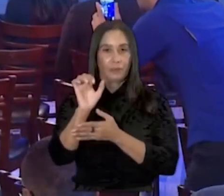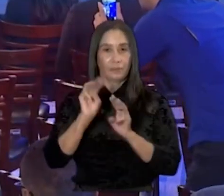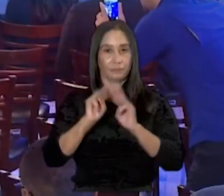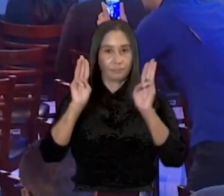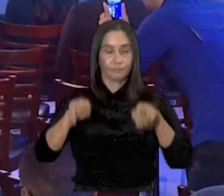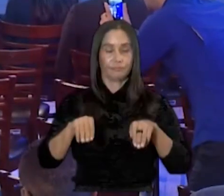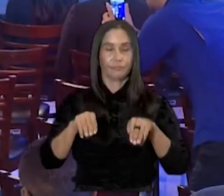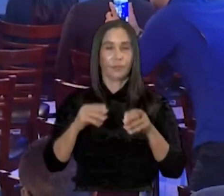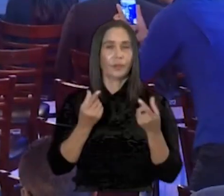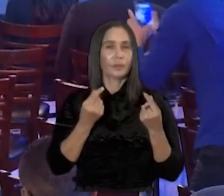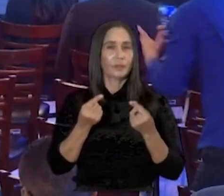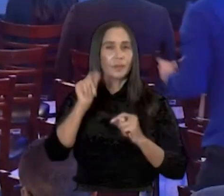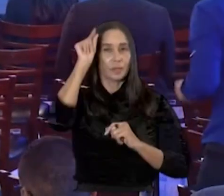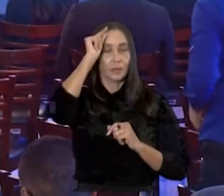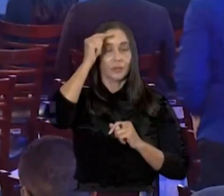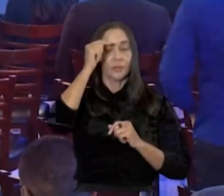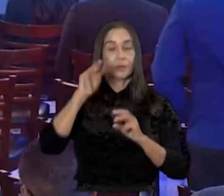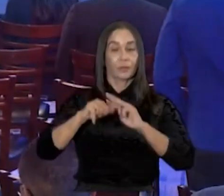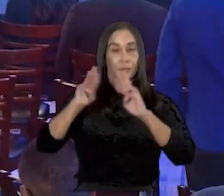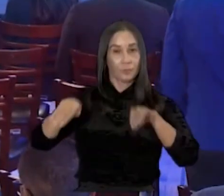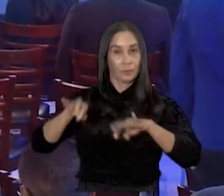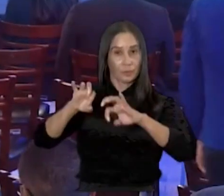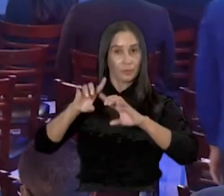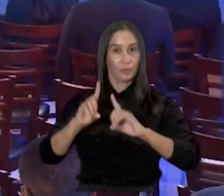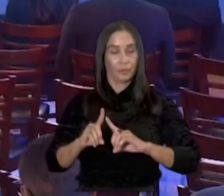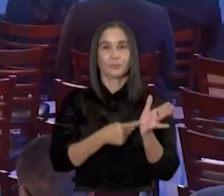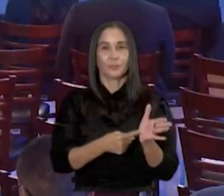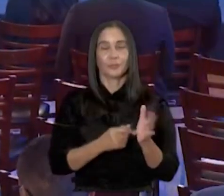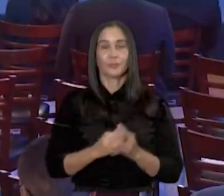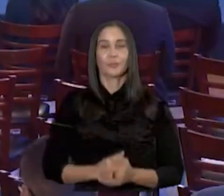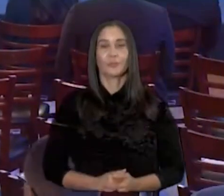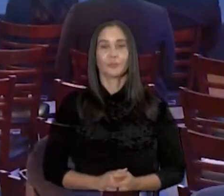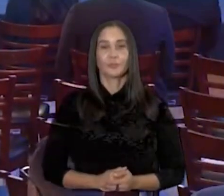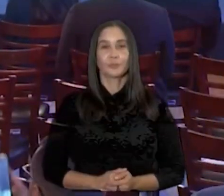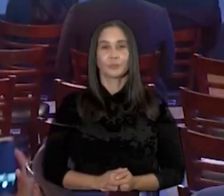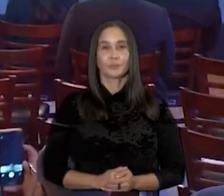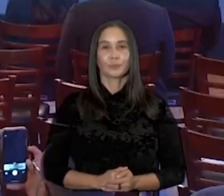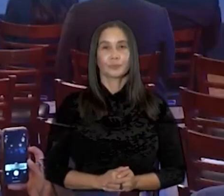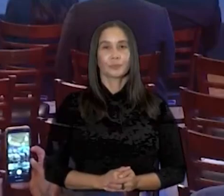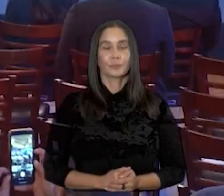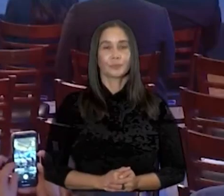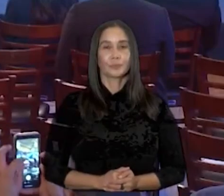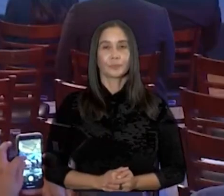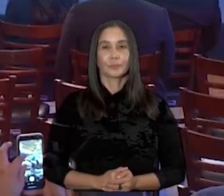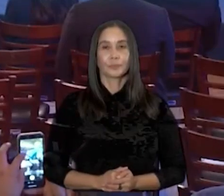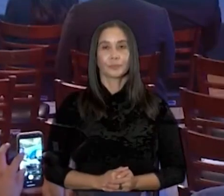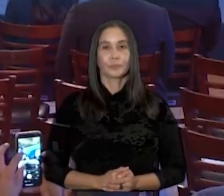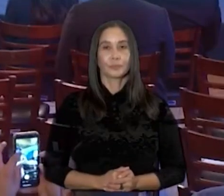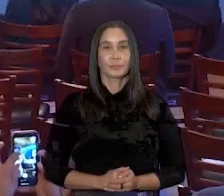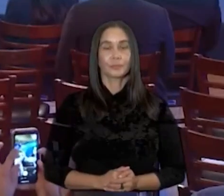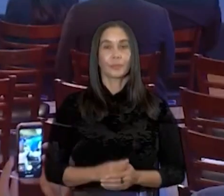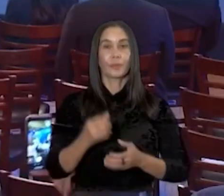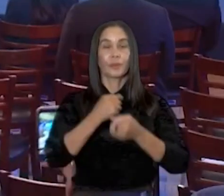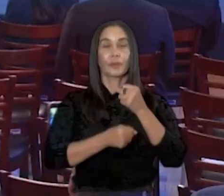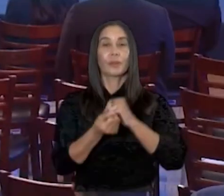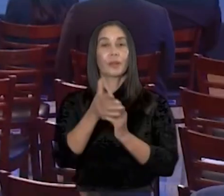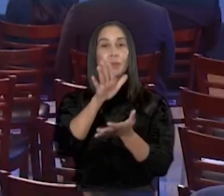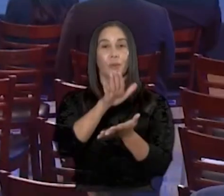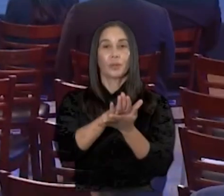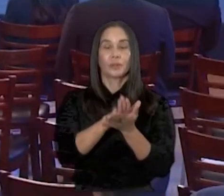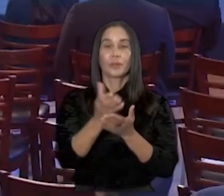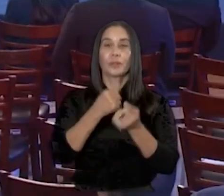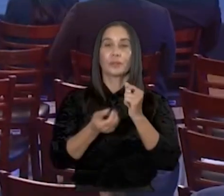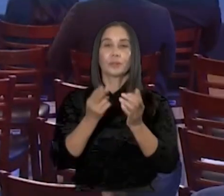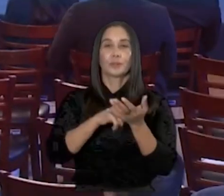el gobierno y el MINED están ejecutando. Vemos que entre el año escolar 2023